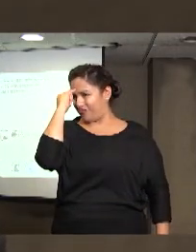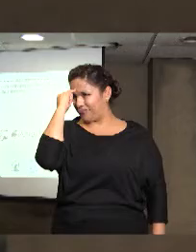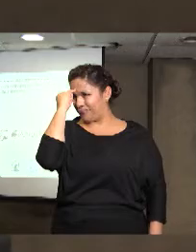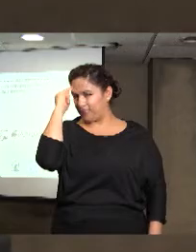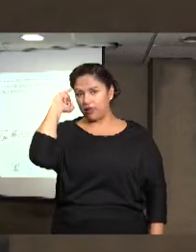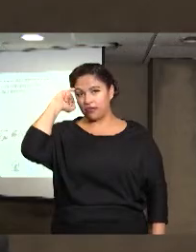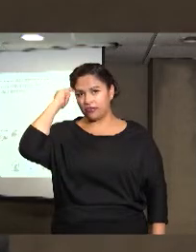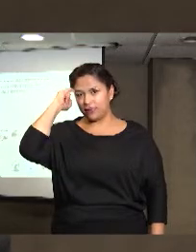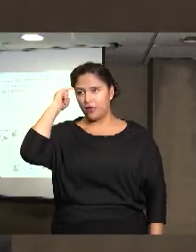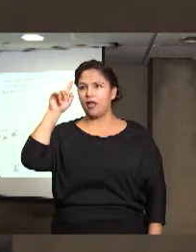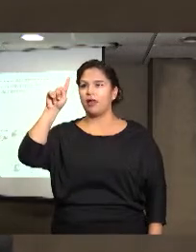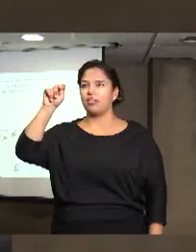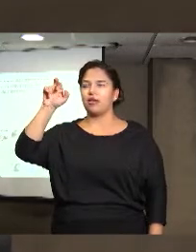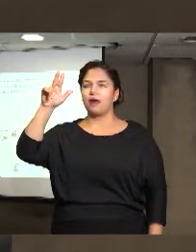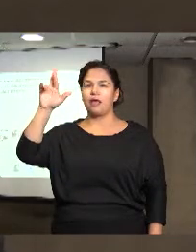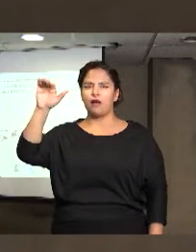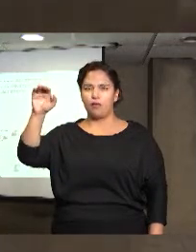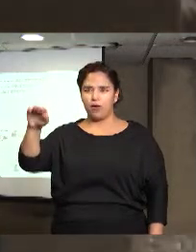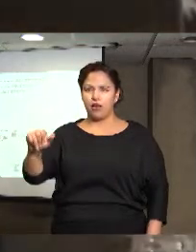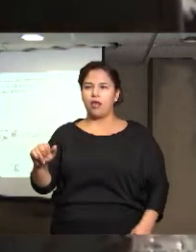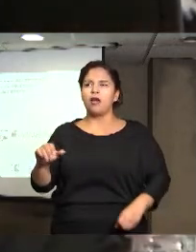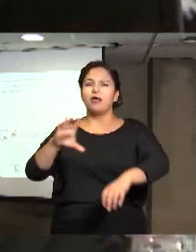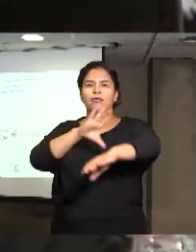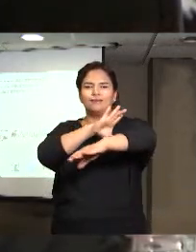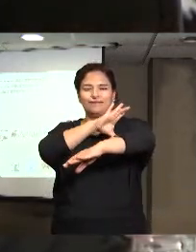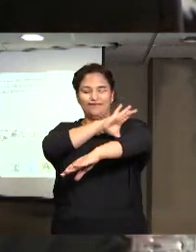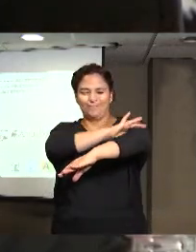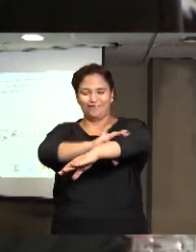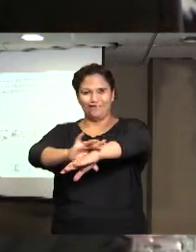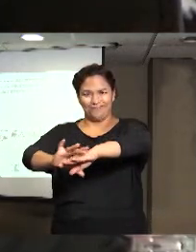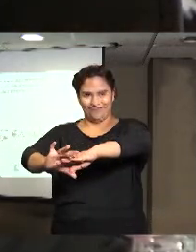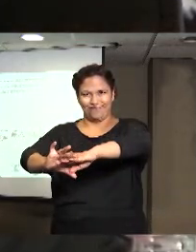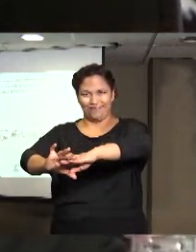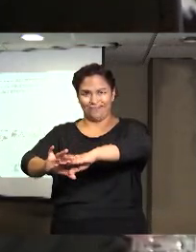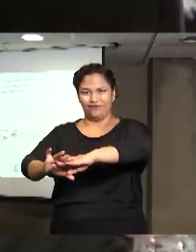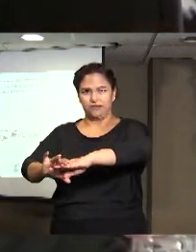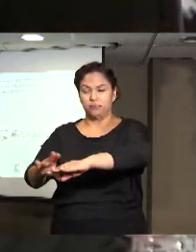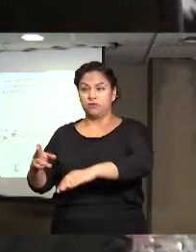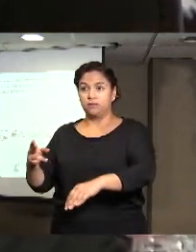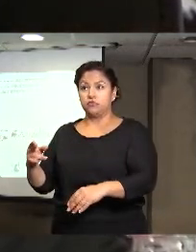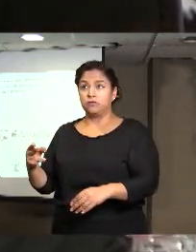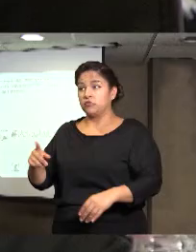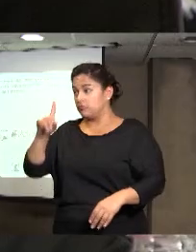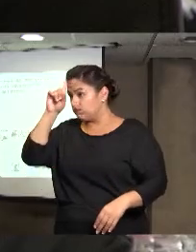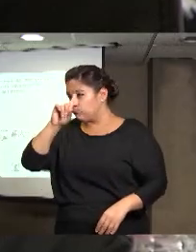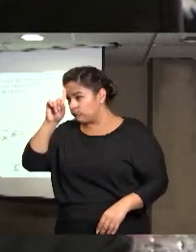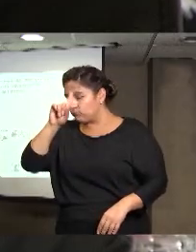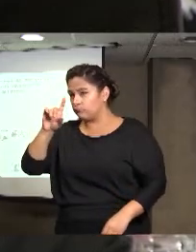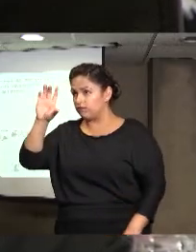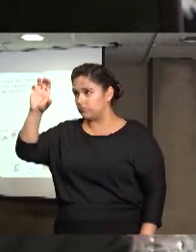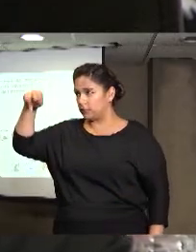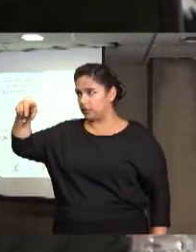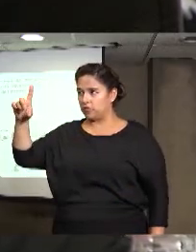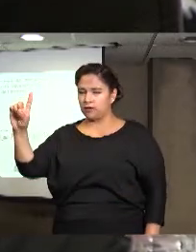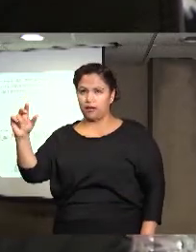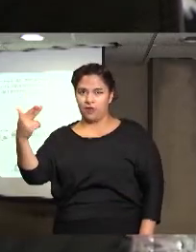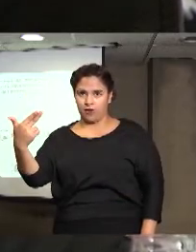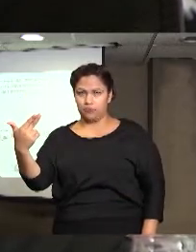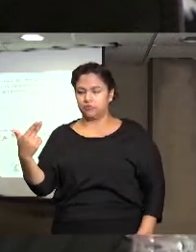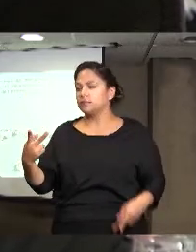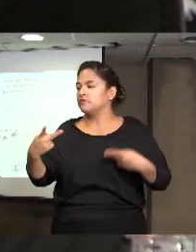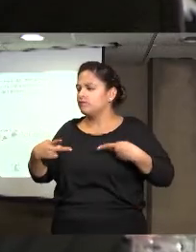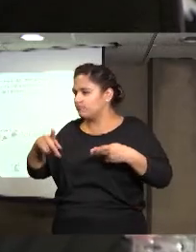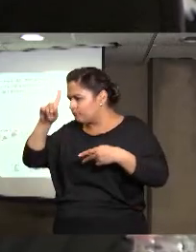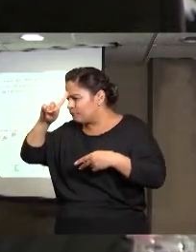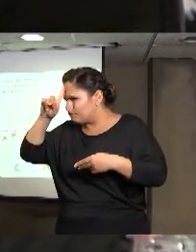laboralmente en Baja California Sur. Y entonces, una de las más fuertes recomendaciones que ha tenido la CNDH en torno a este tema. Entonces, esas son